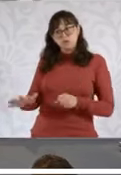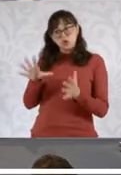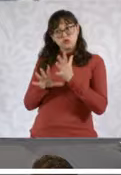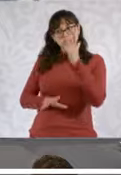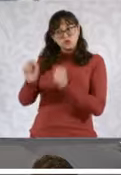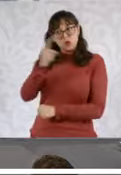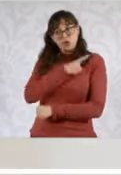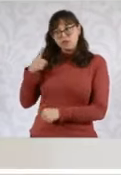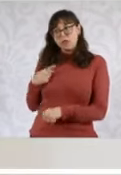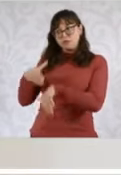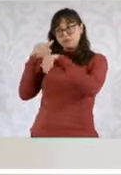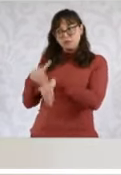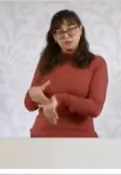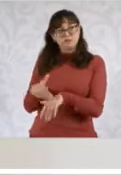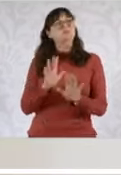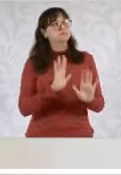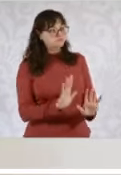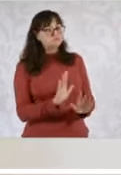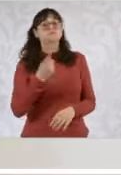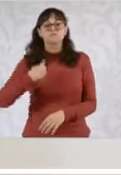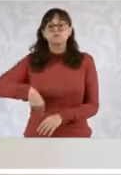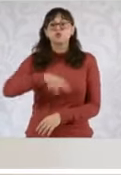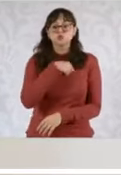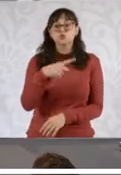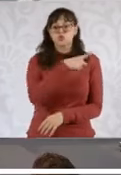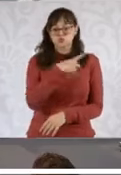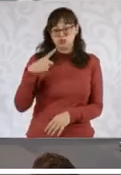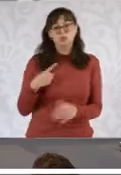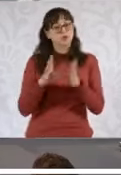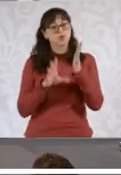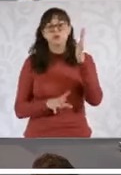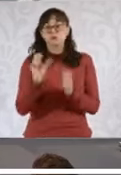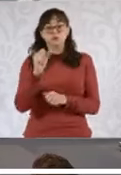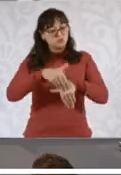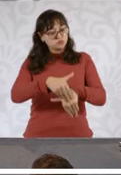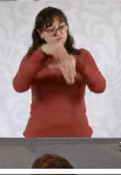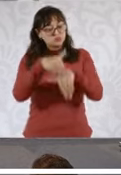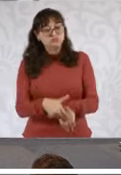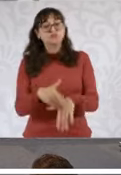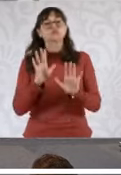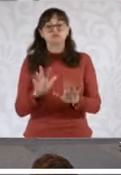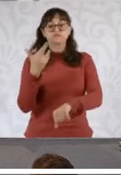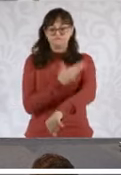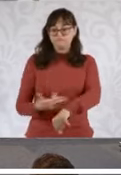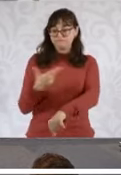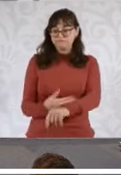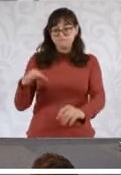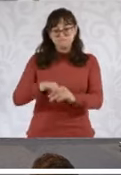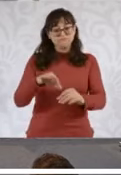su respeto al marco constitucional legal vigente, es la parte última, así como su compromiso con la organización de elecciones